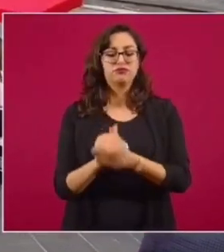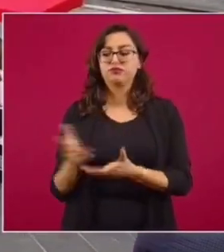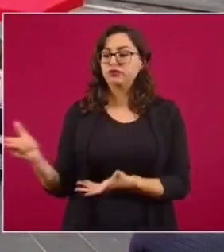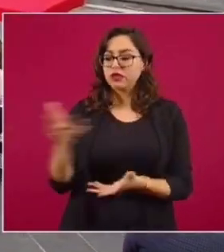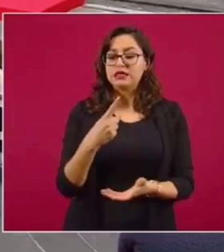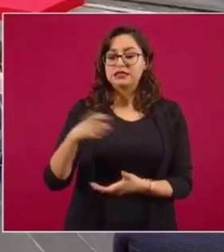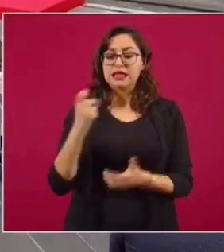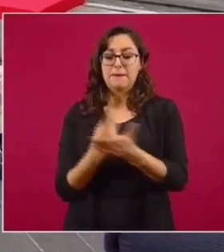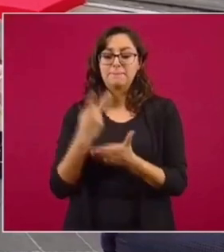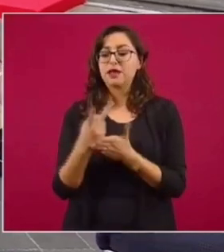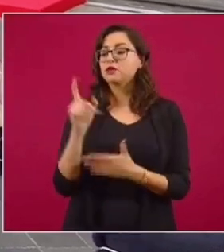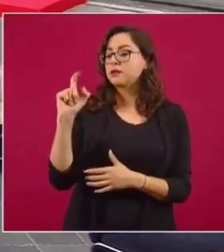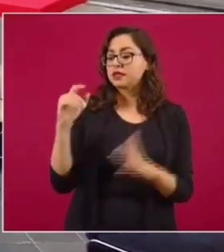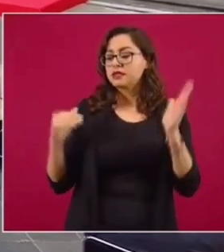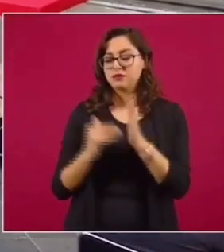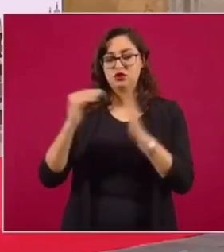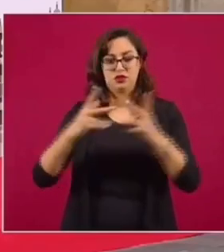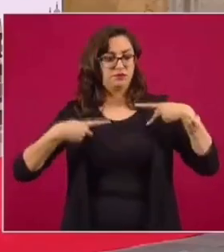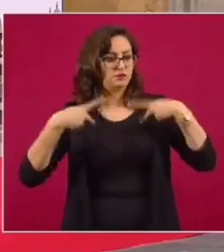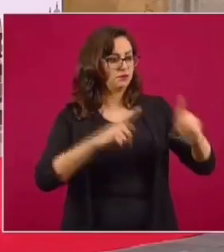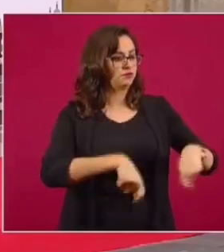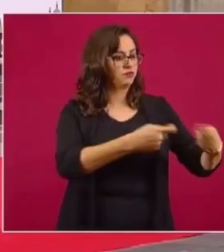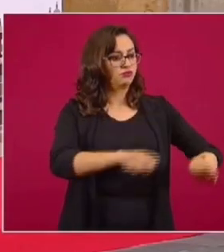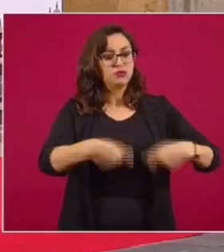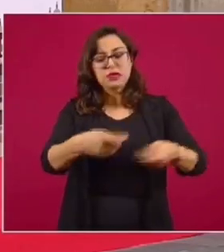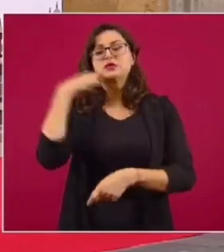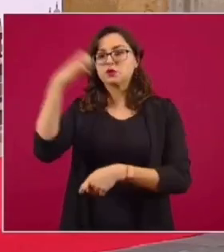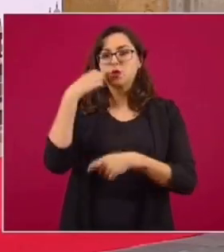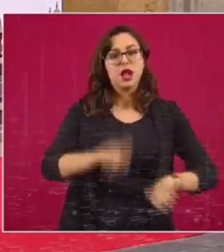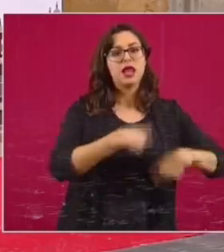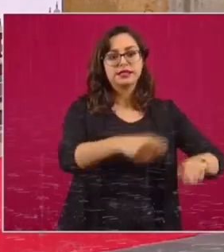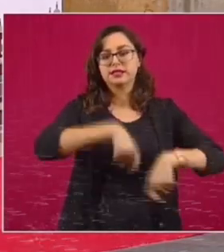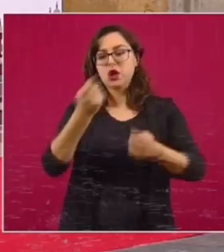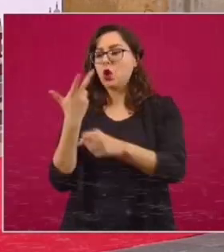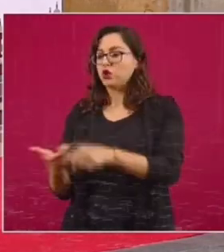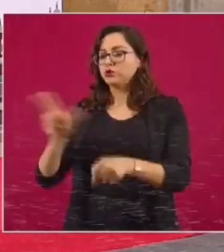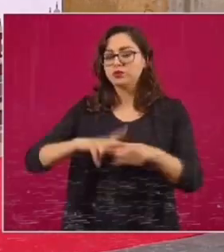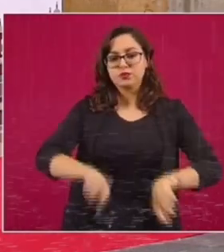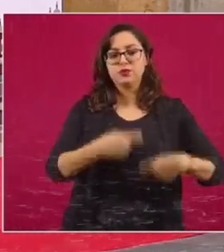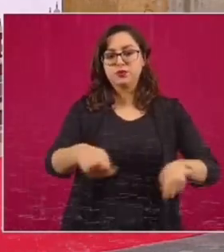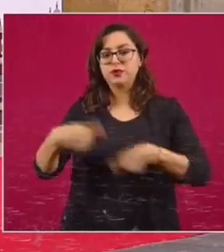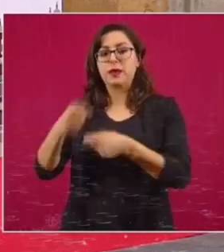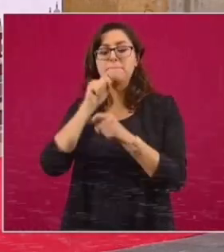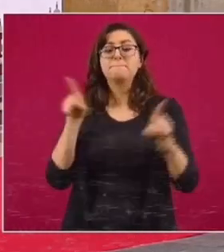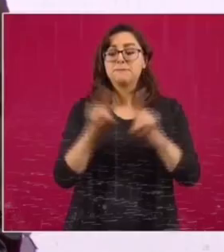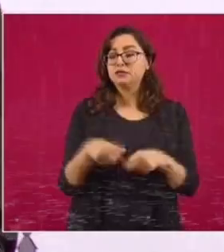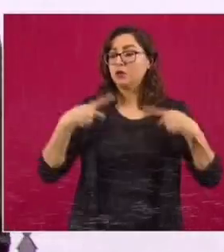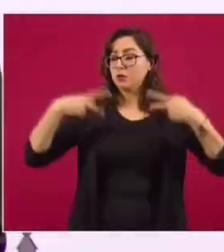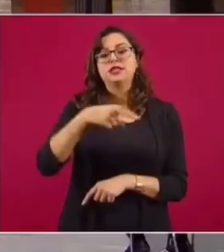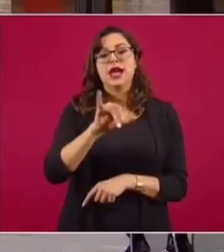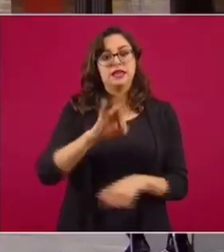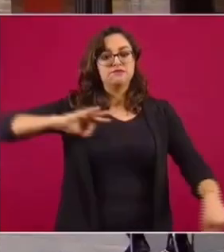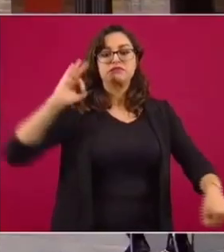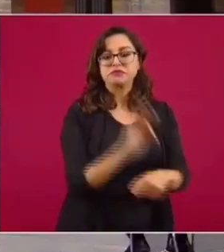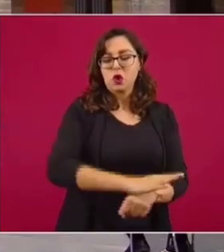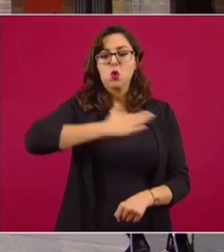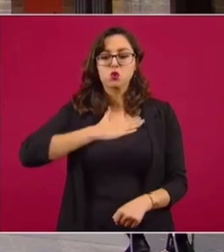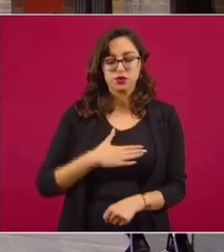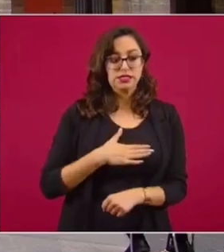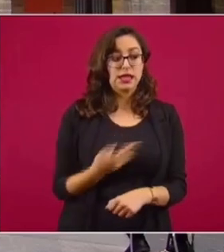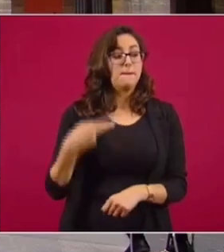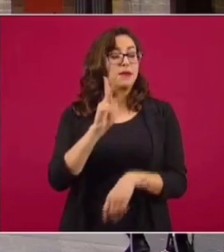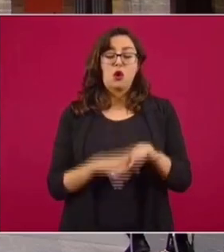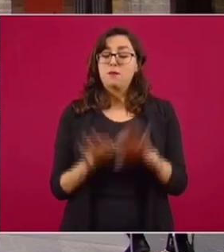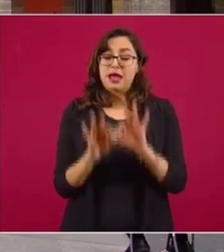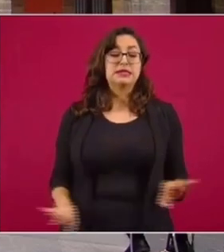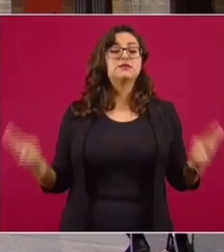100 premios de 20 millones a particulares, escuelas y hospitales. Se ayuda a los administrados por inundaciones. Pero lo más importante